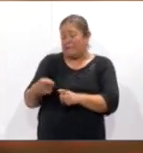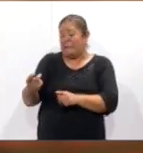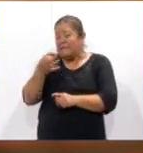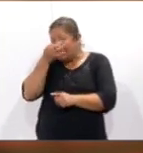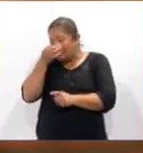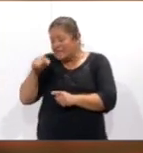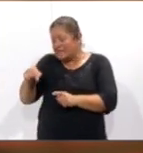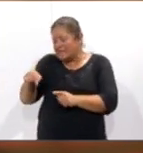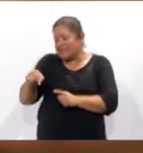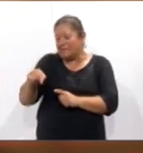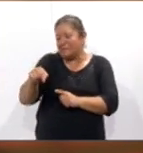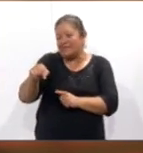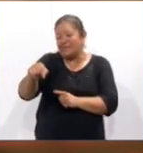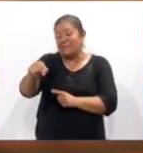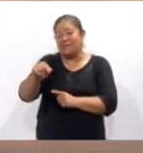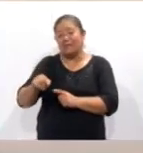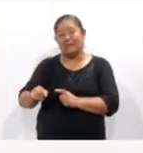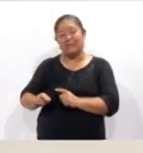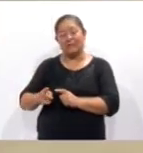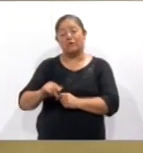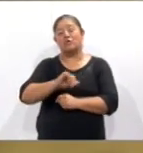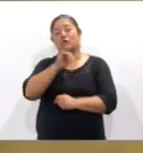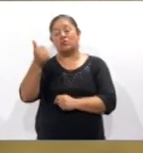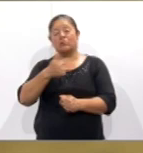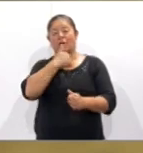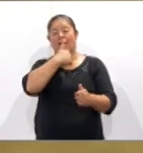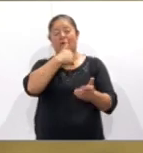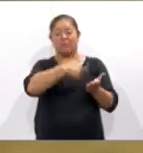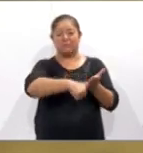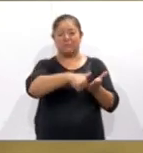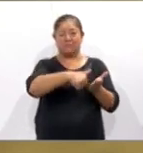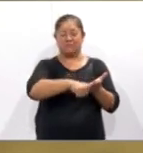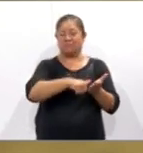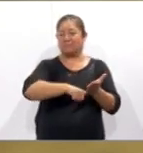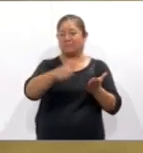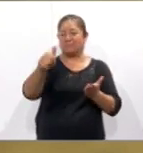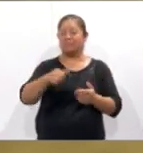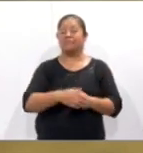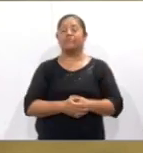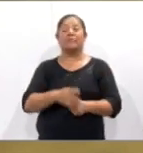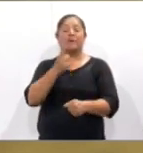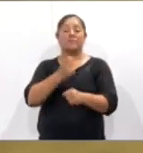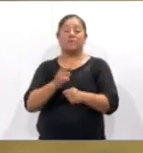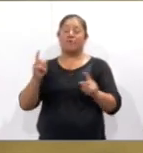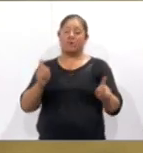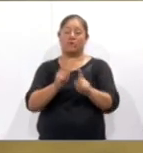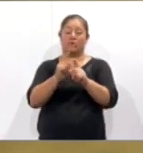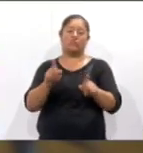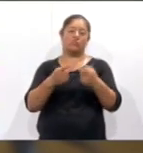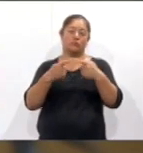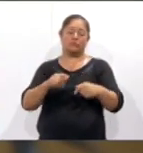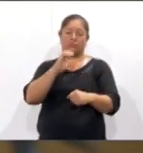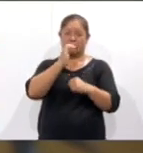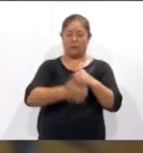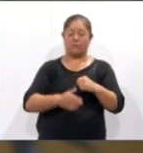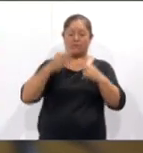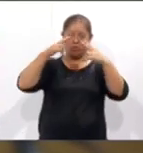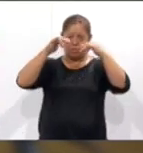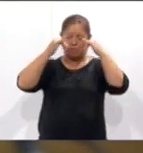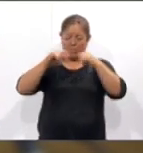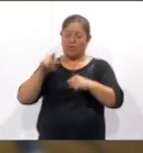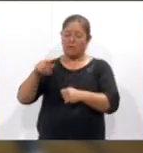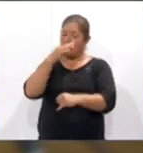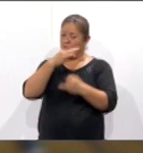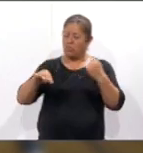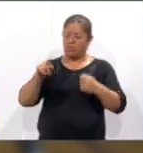correo. El primer encuentro infantil de música concluirá este viernes 26 en el Centro Cultural de Huamantla.